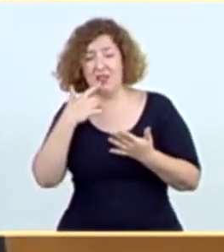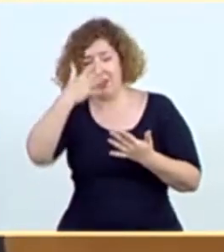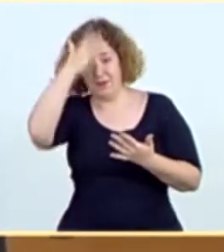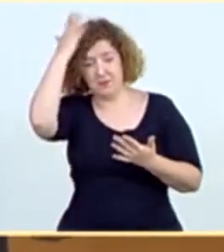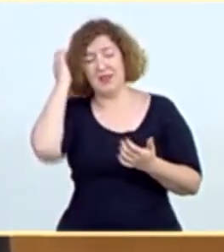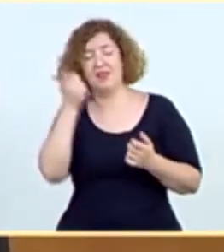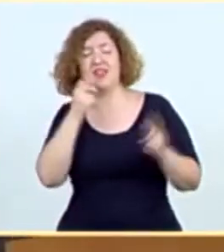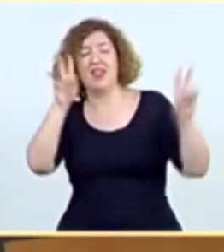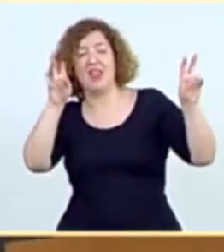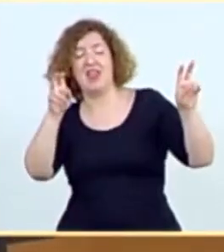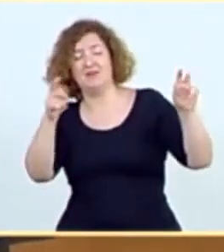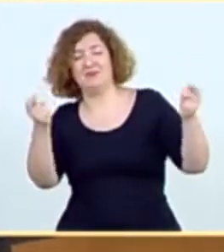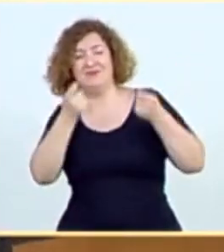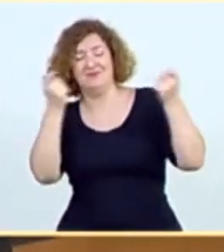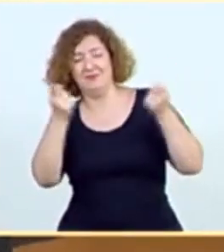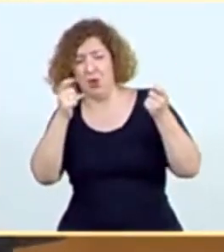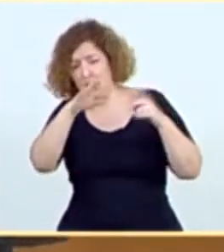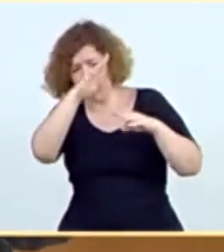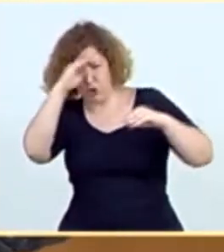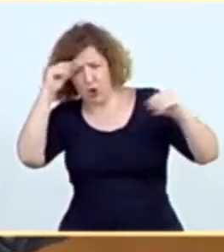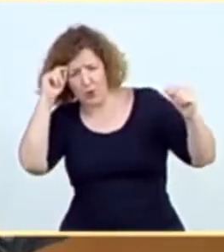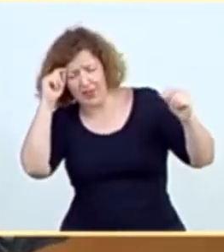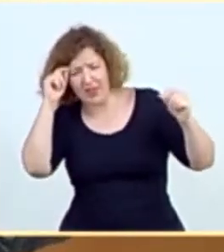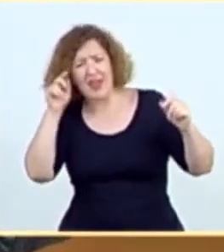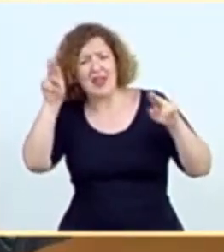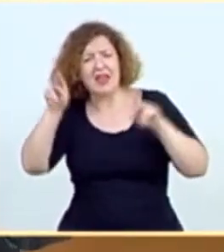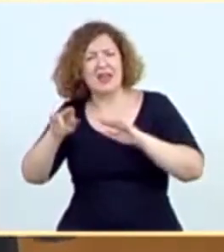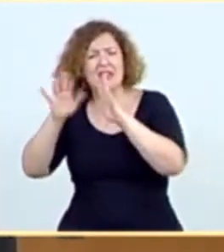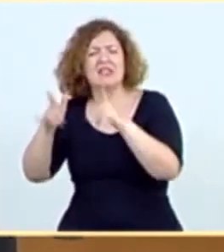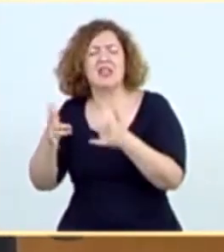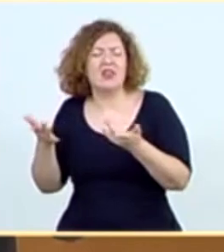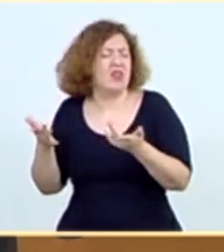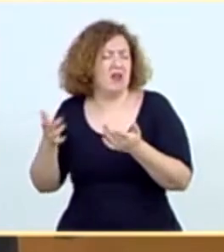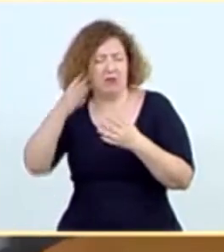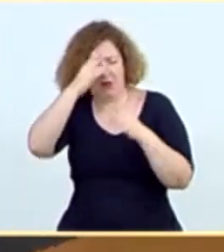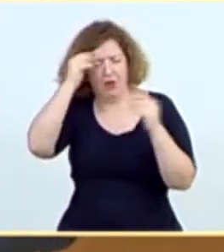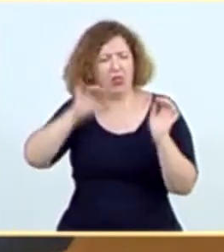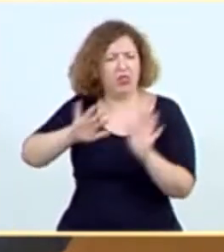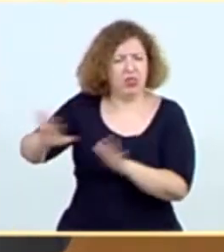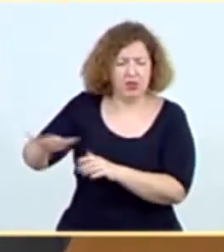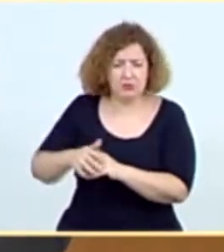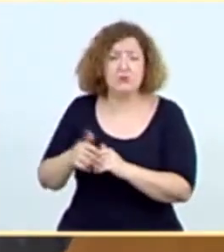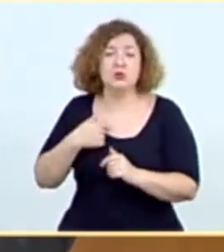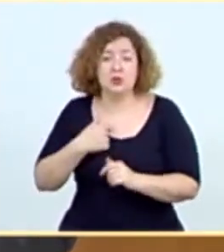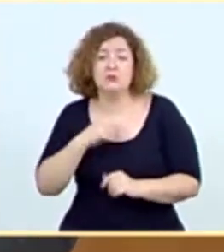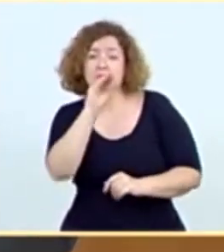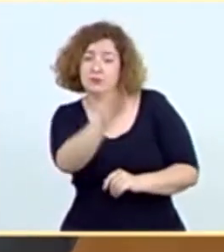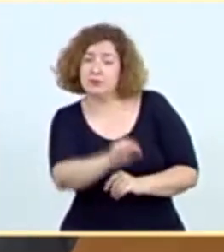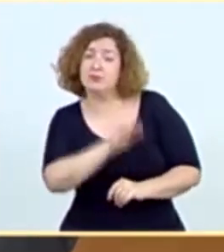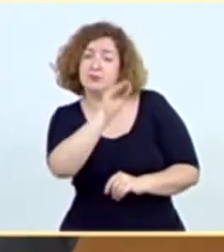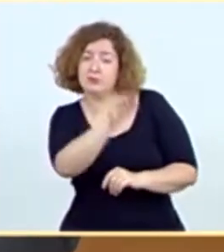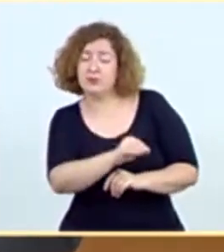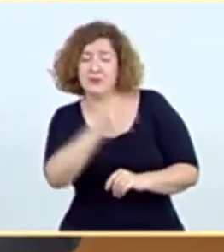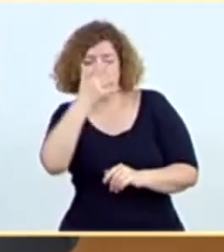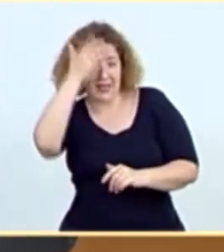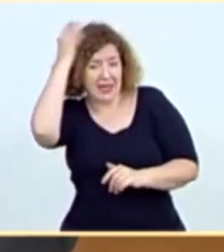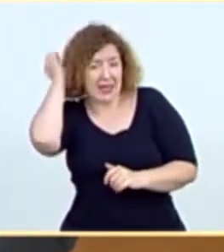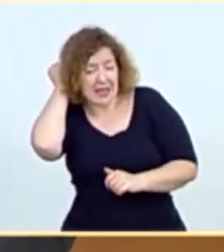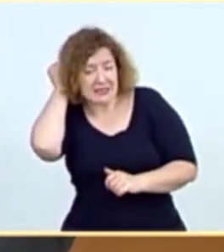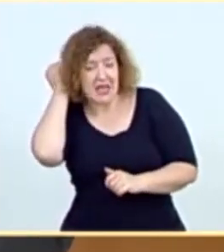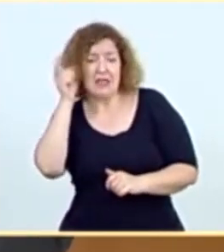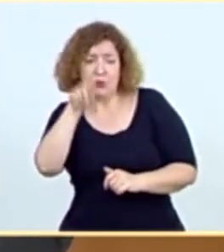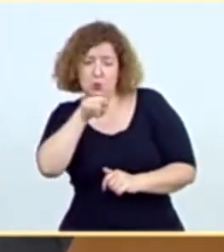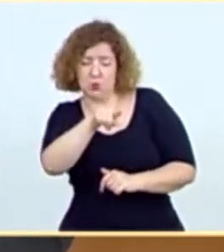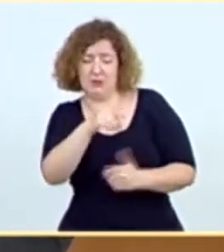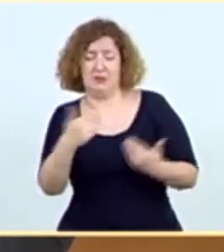titular. Él luego ya se ha olvidado de lo que son las residencias de mayores y, por eso, yo siempre le recordaré al señor Iglesias y a usted, como